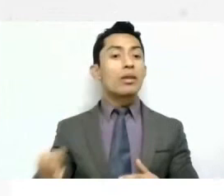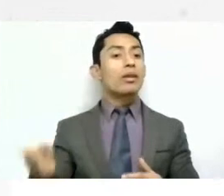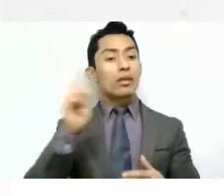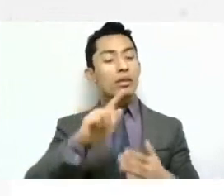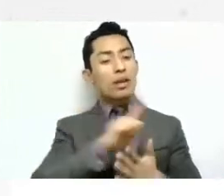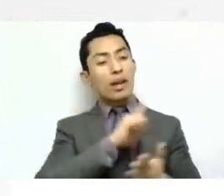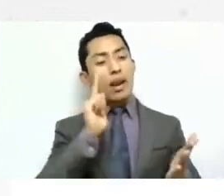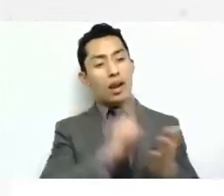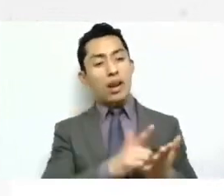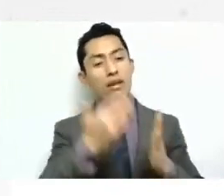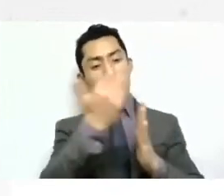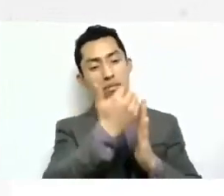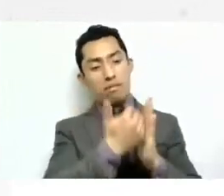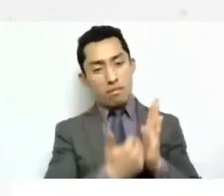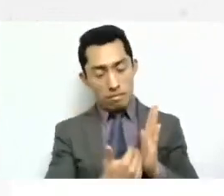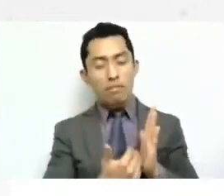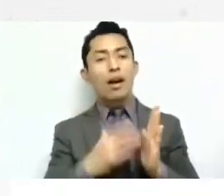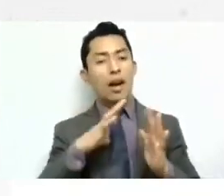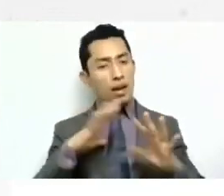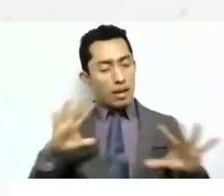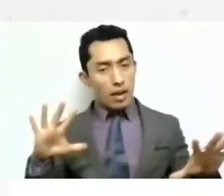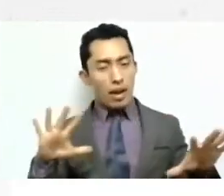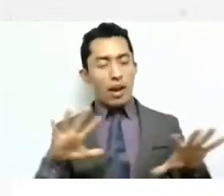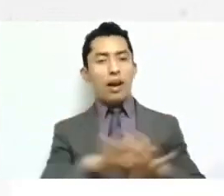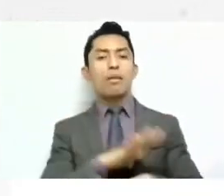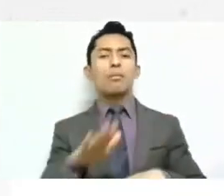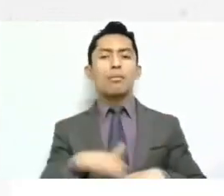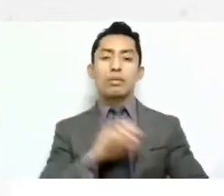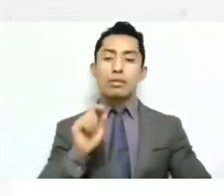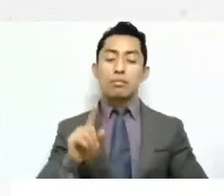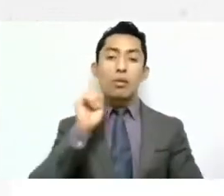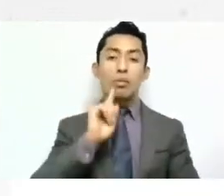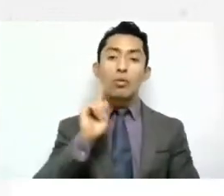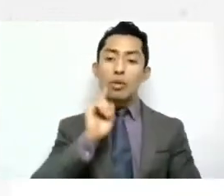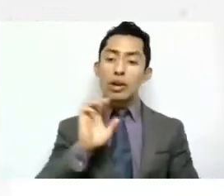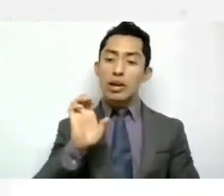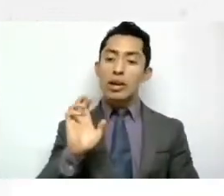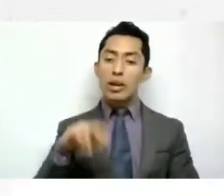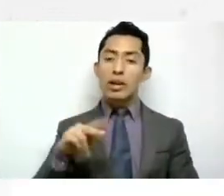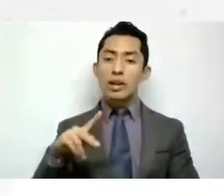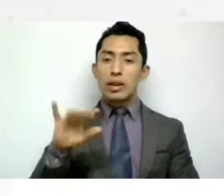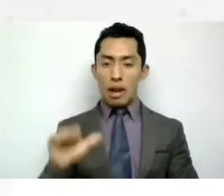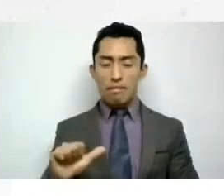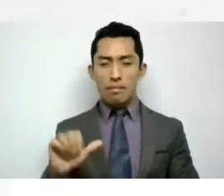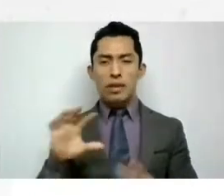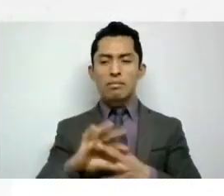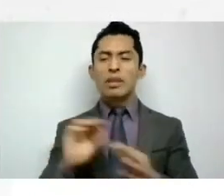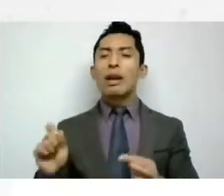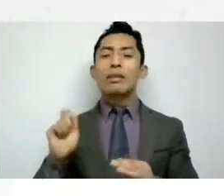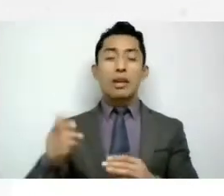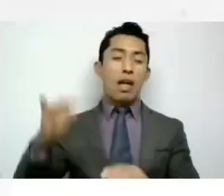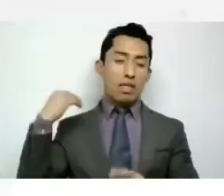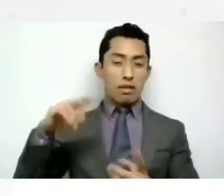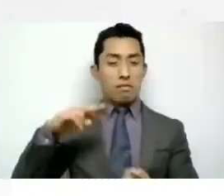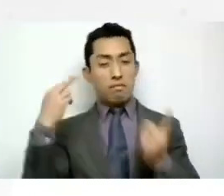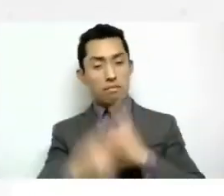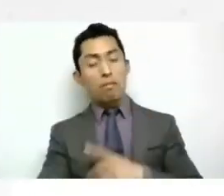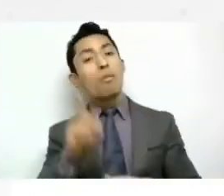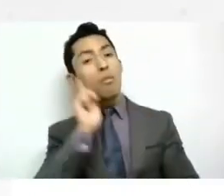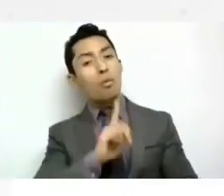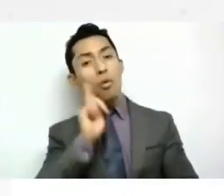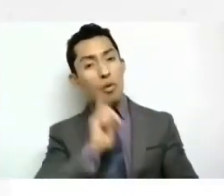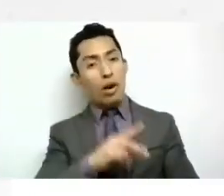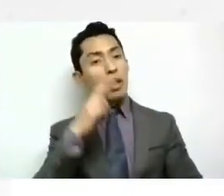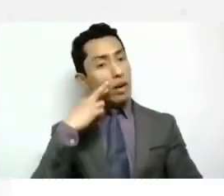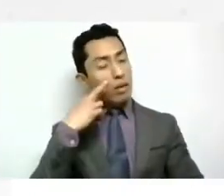¿por qué? Porque como Erika mencionaba, es una, primero era la visión de que la mujer era la encargada del hogar